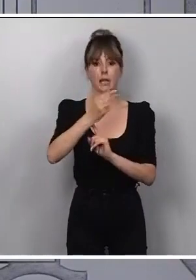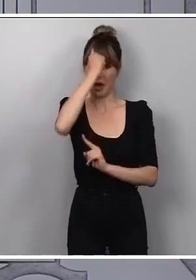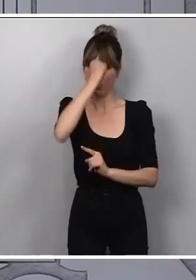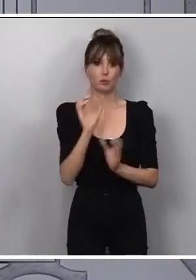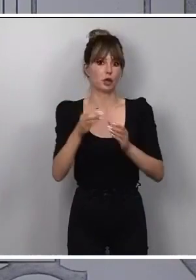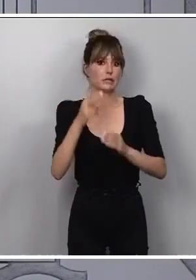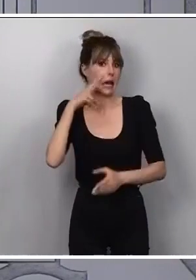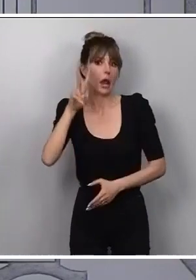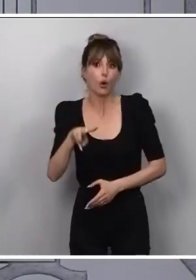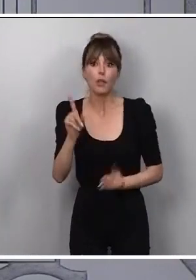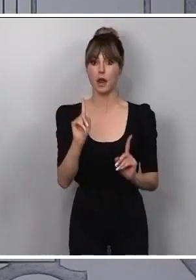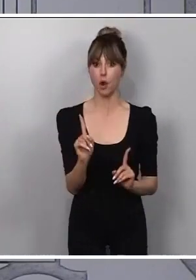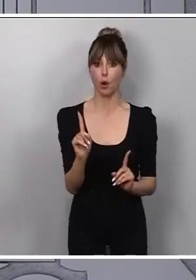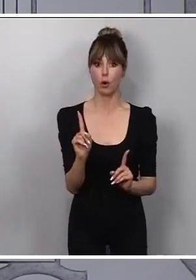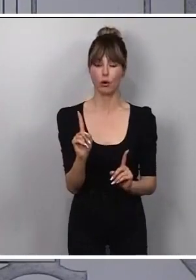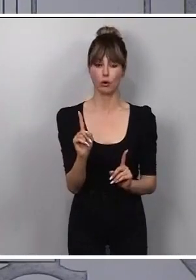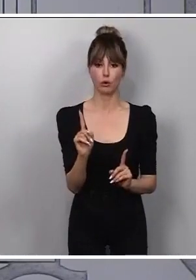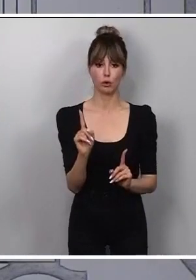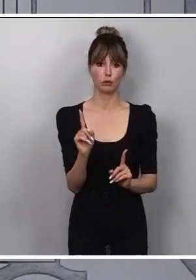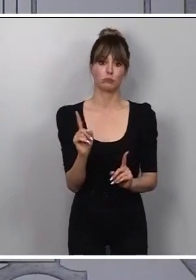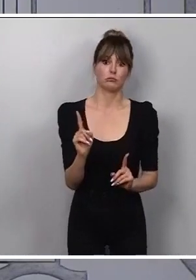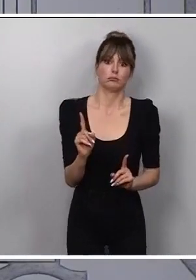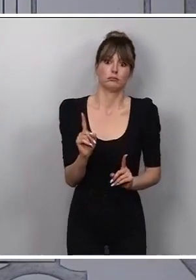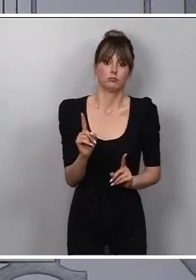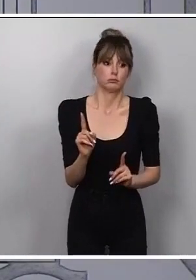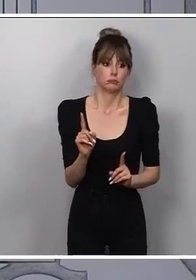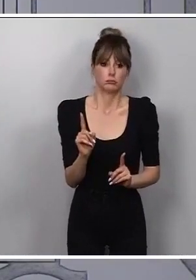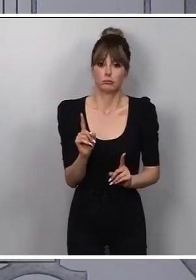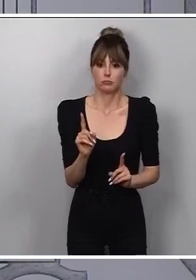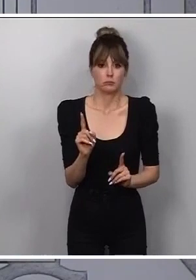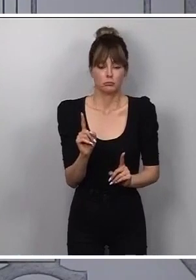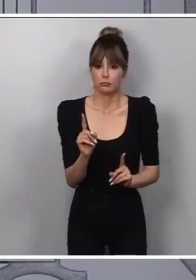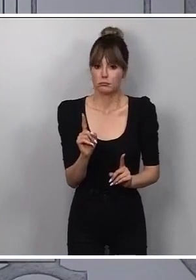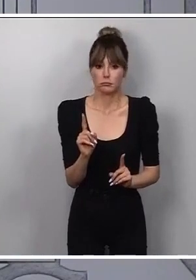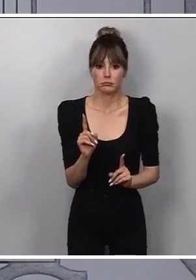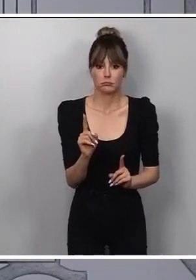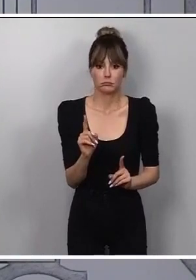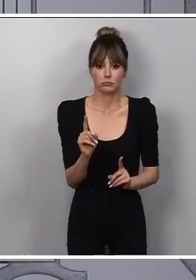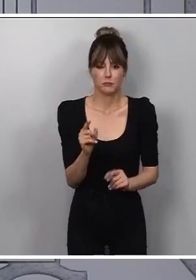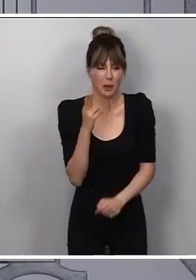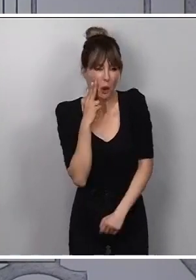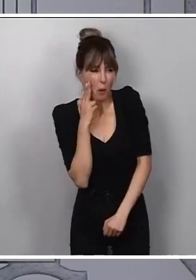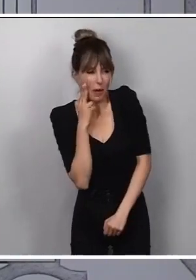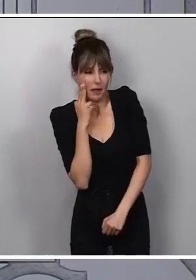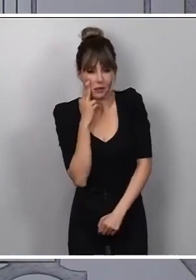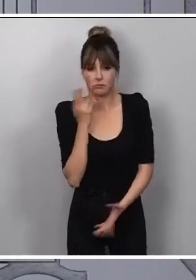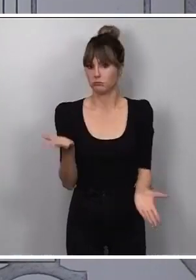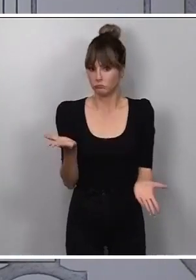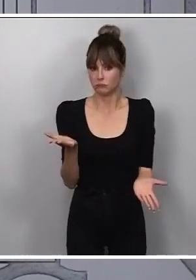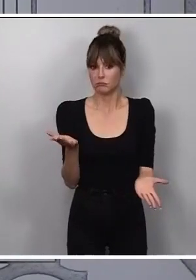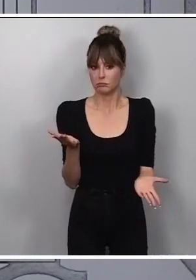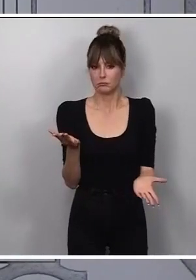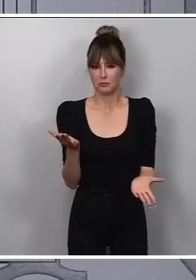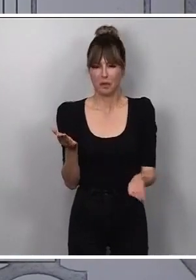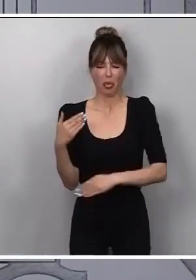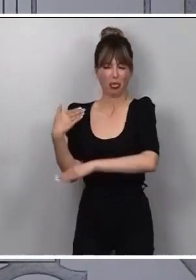decía a su compañera, no es ya que sea absolutamente cobarde, sino que es que es un